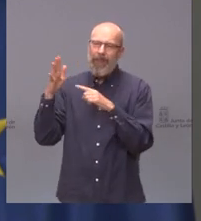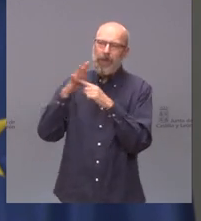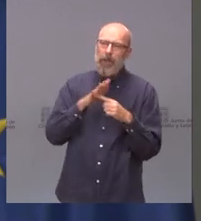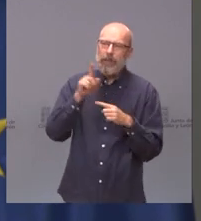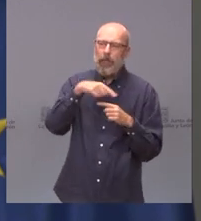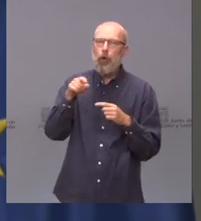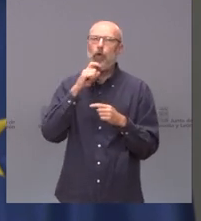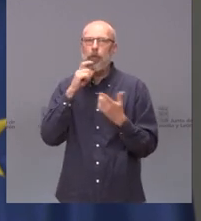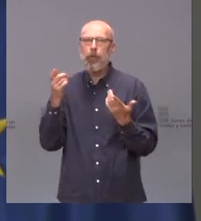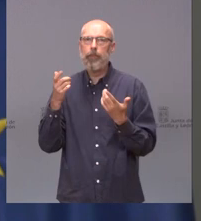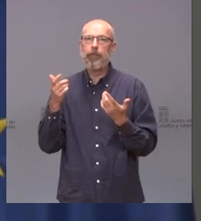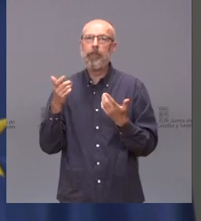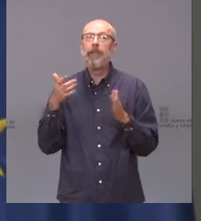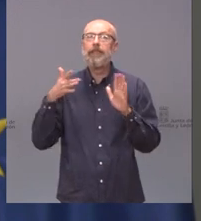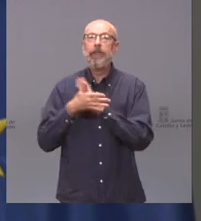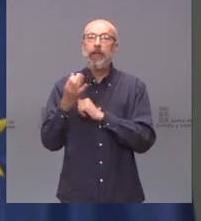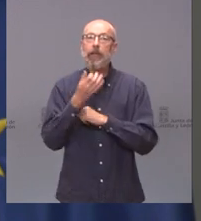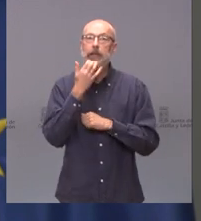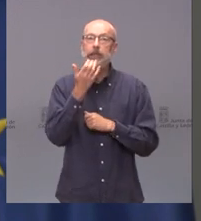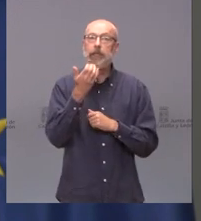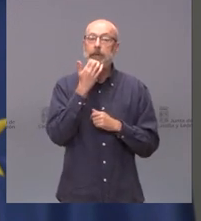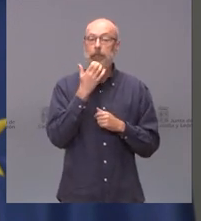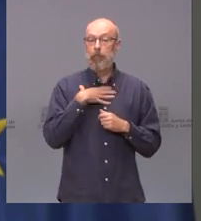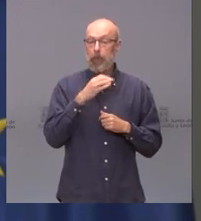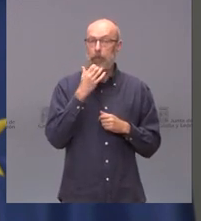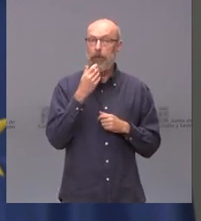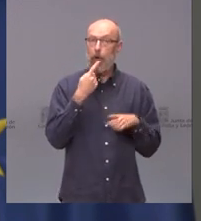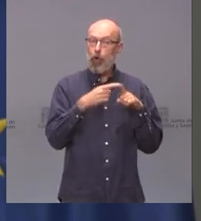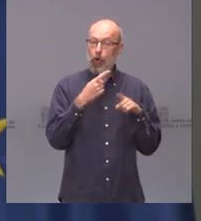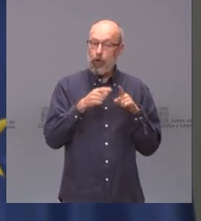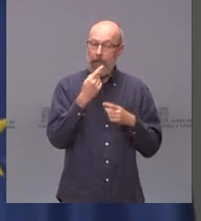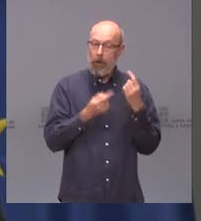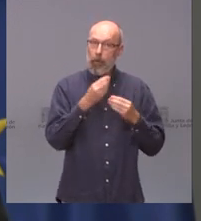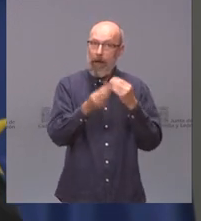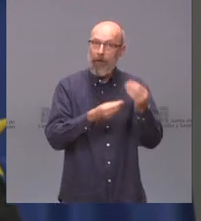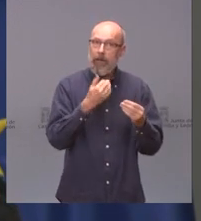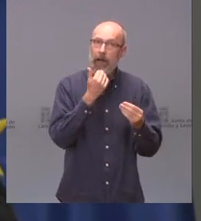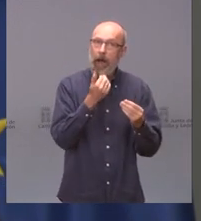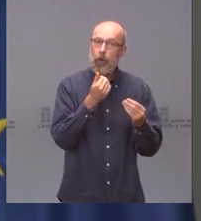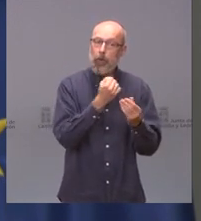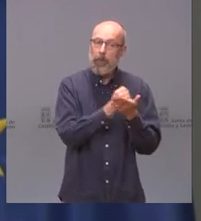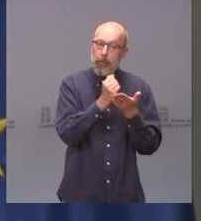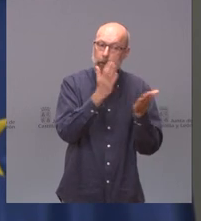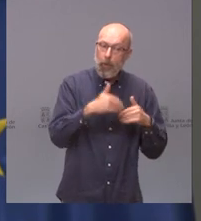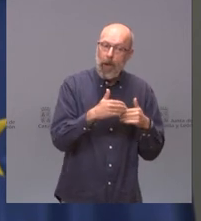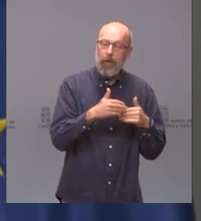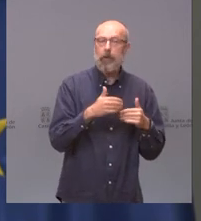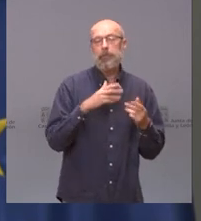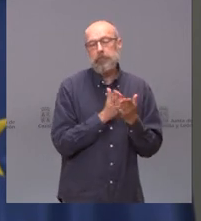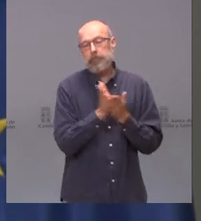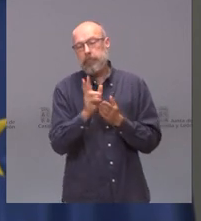tú puedas hacer cosas o no pero querrá decir probablemente que si quieres hacer estas cosas pues tengas que tener o una PCR o otro test que una persona que está inmunizada